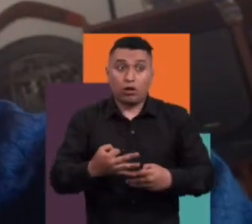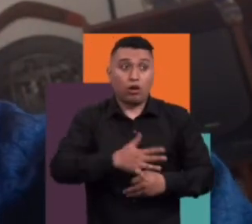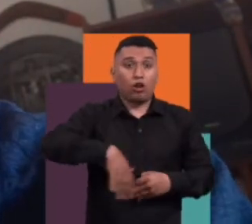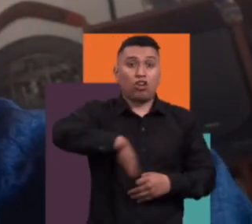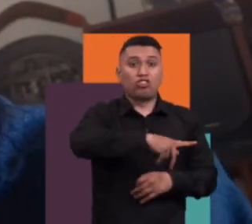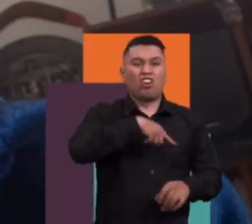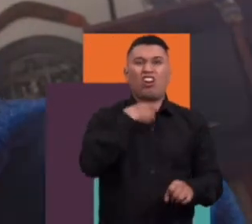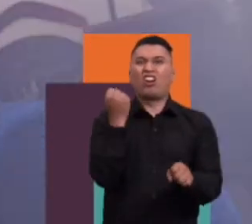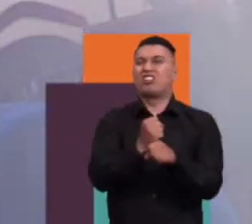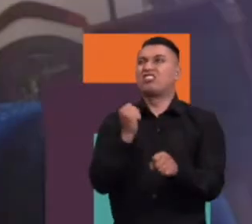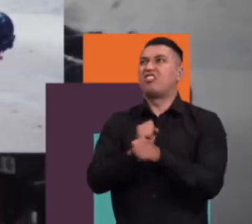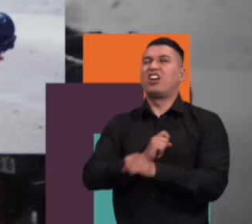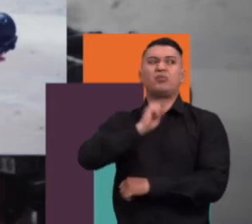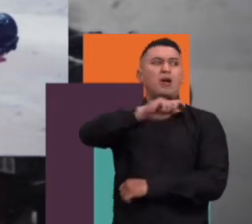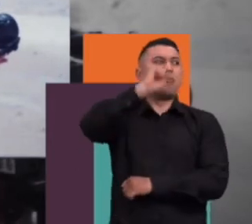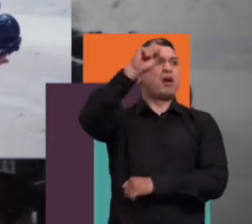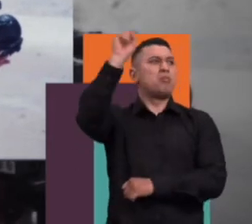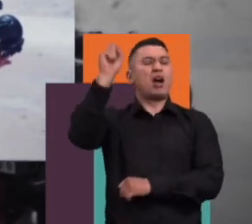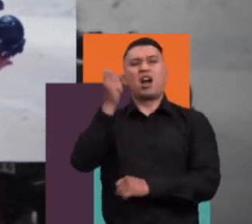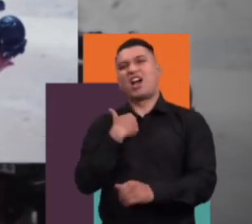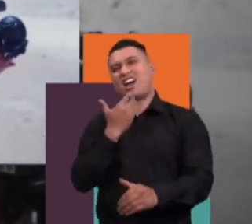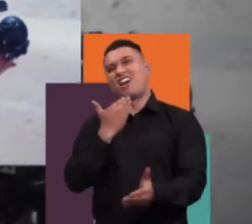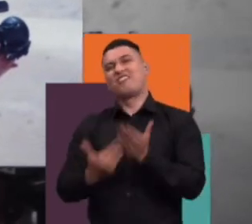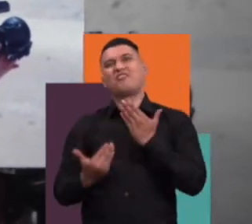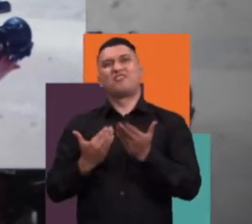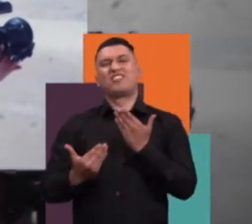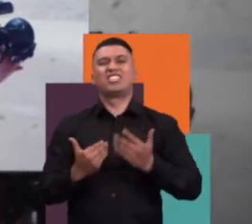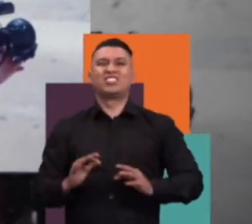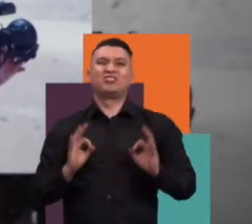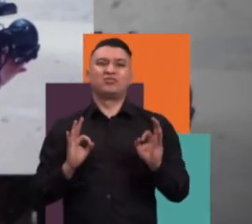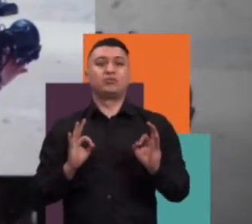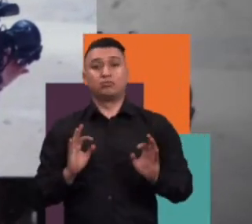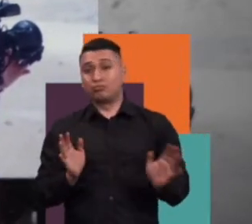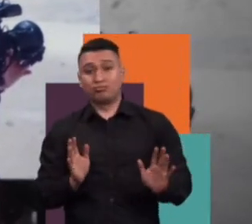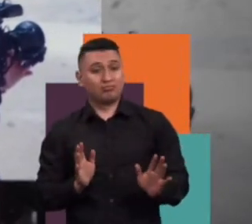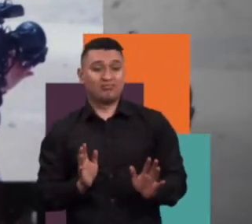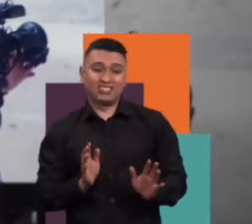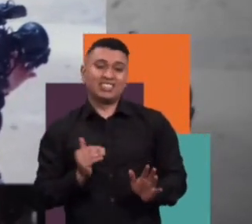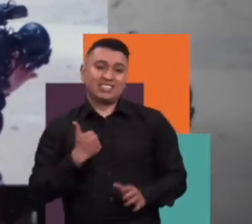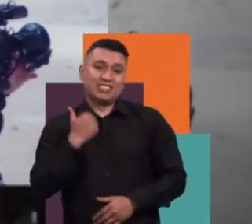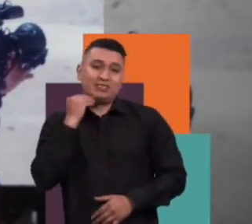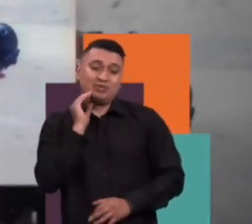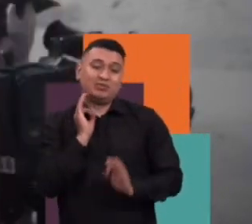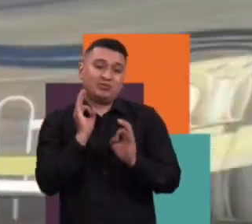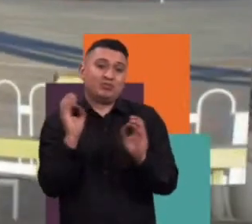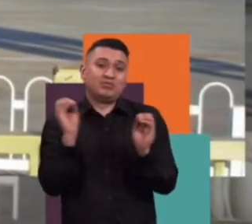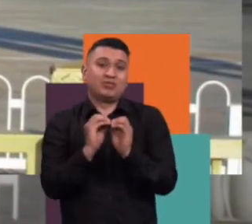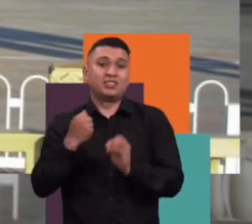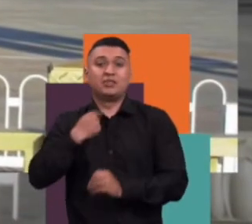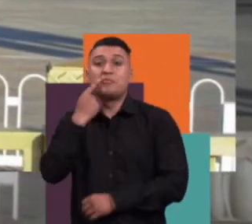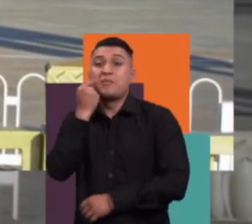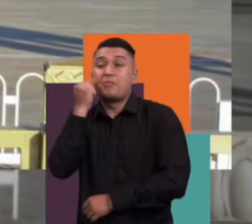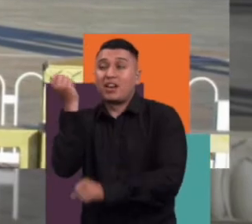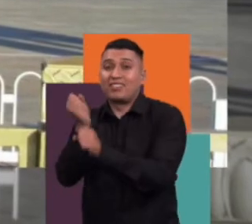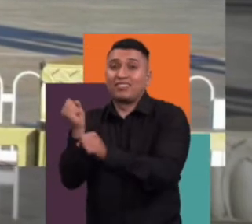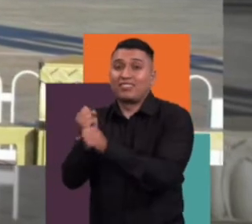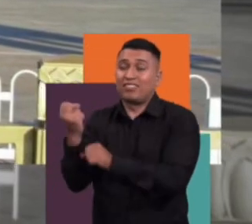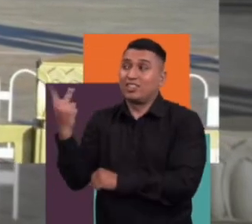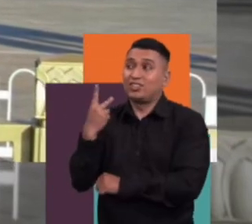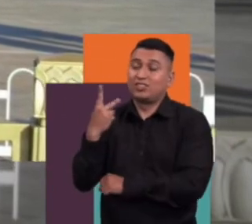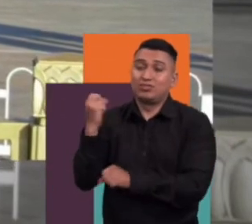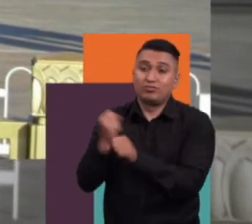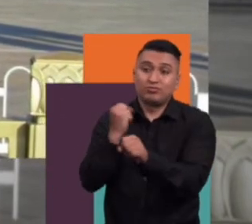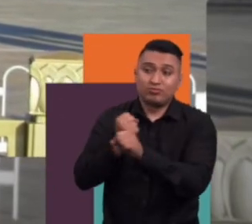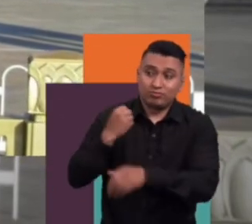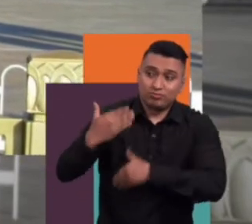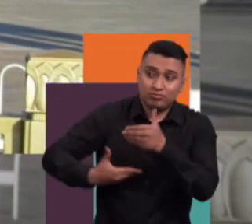todo el mundo puede sentir de pronto que el haber estado trabajando con su padre durante tanto tiempo haya dado muy buenos frutos